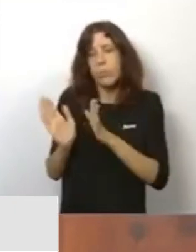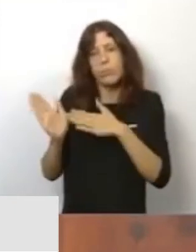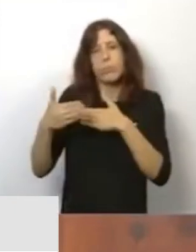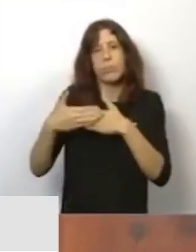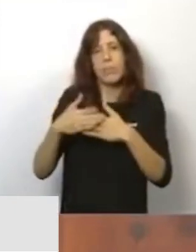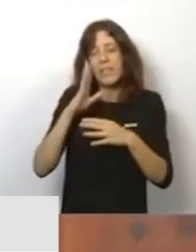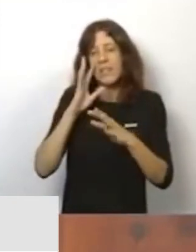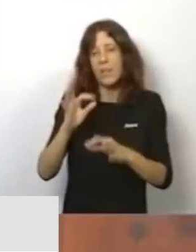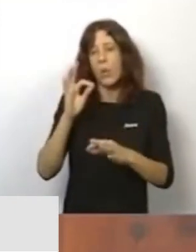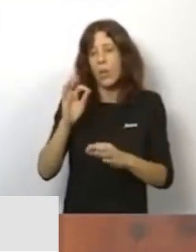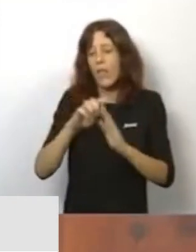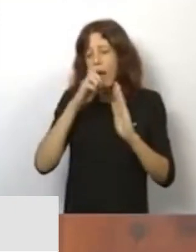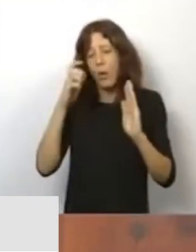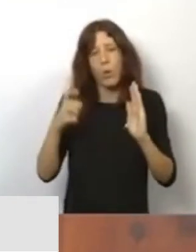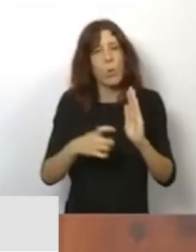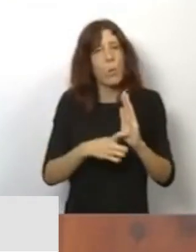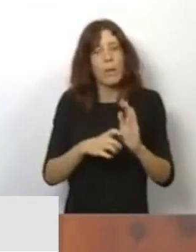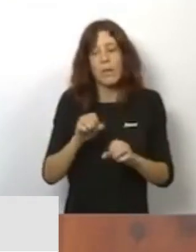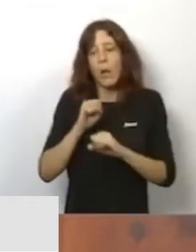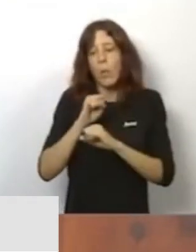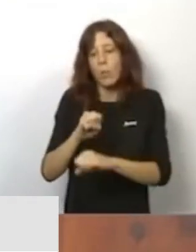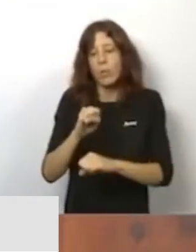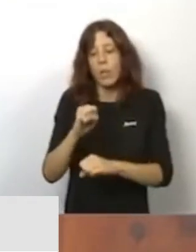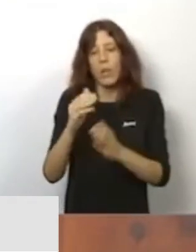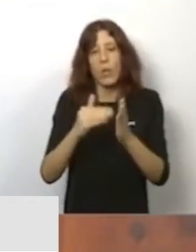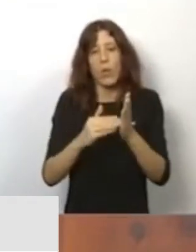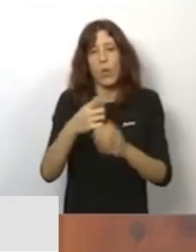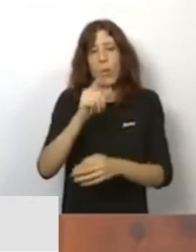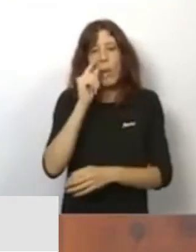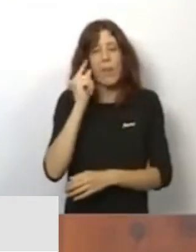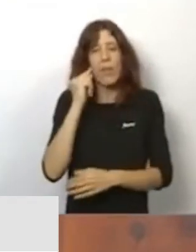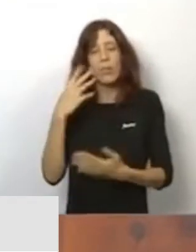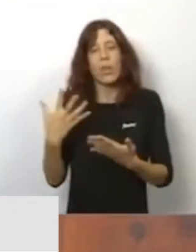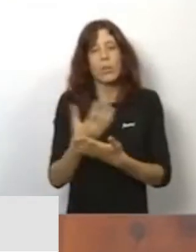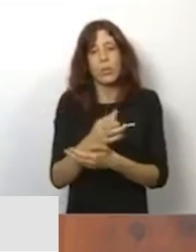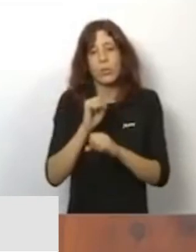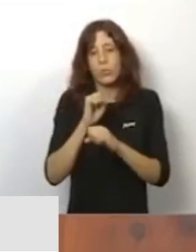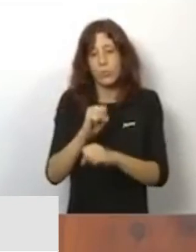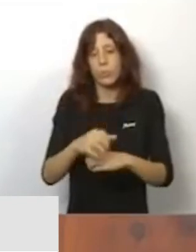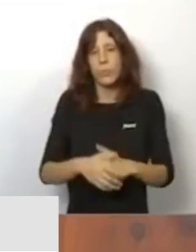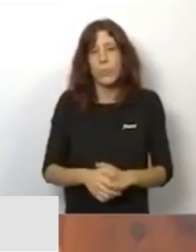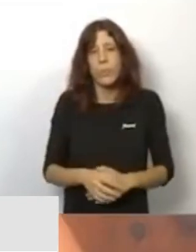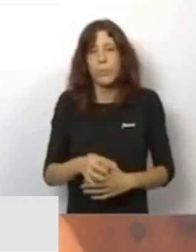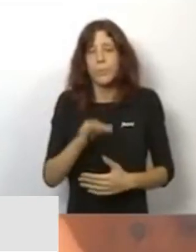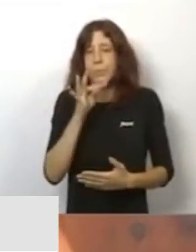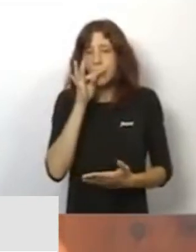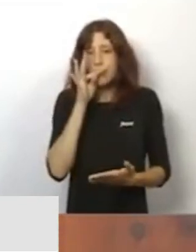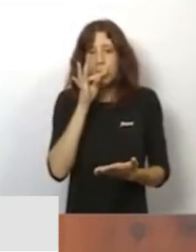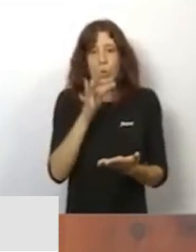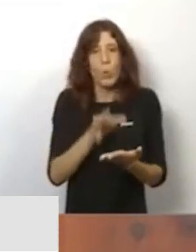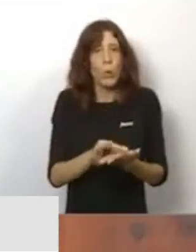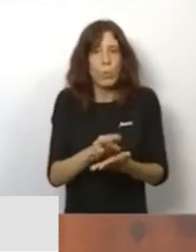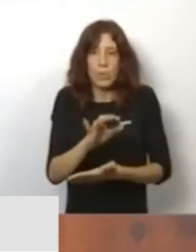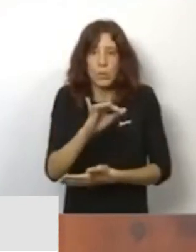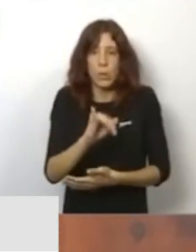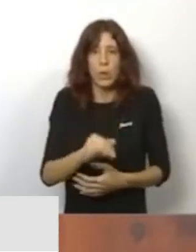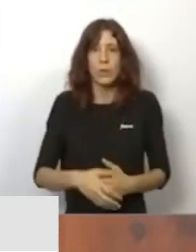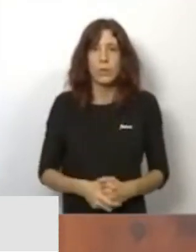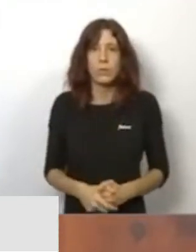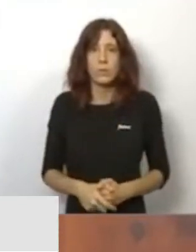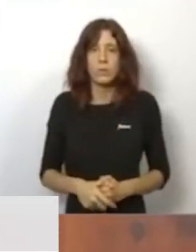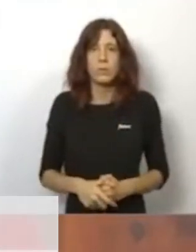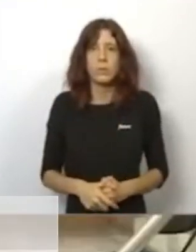seguridad y protegiendo la salud de todos los valencianos y valencianas. Y ese compromiso creo que existe. Es